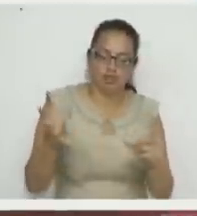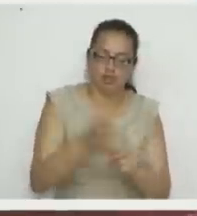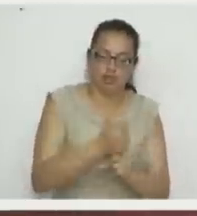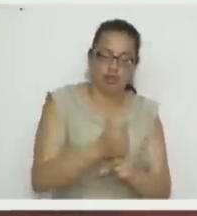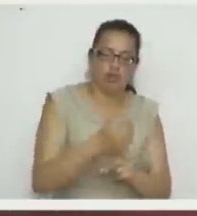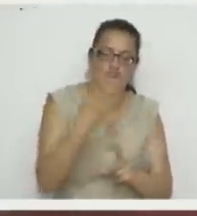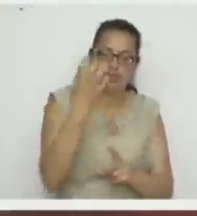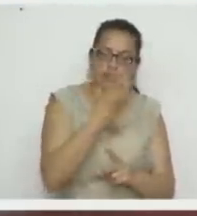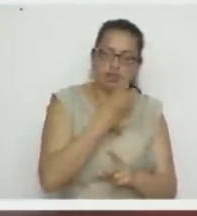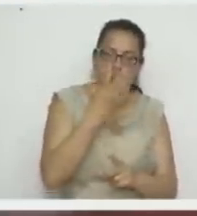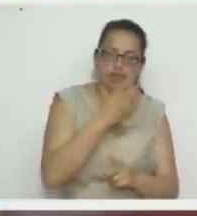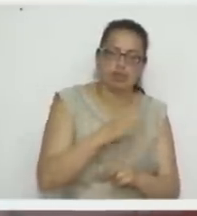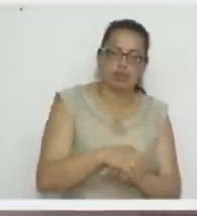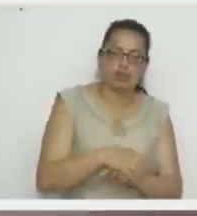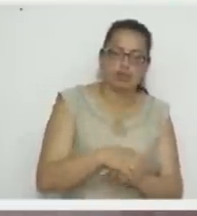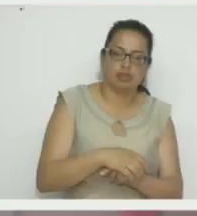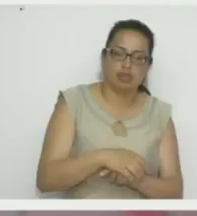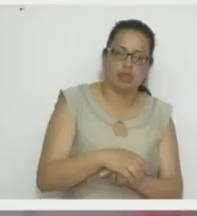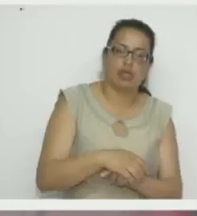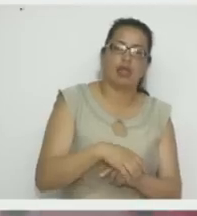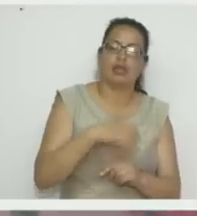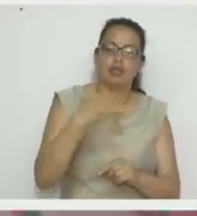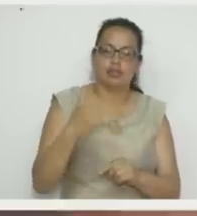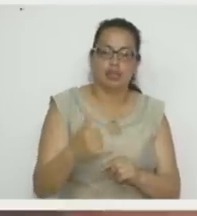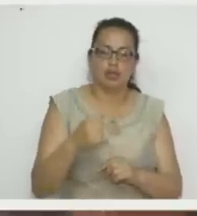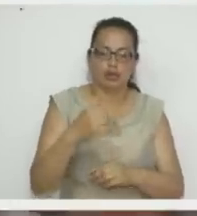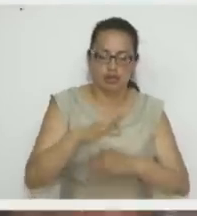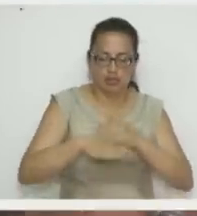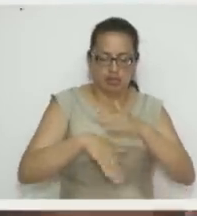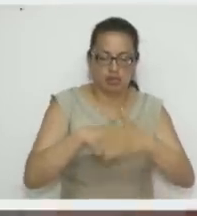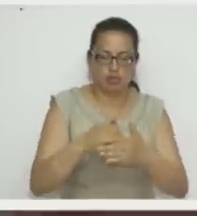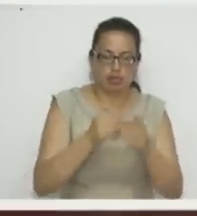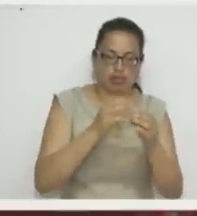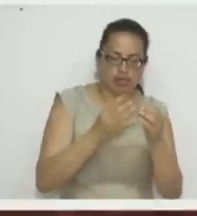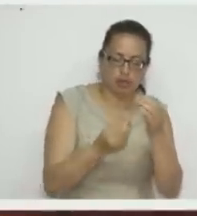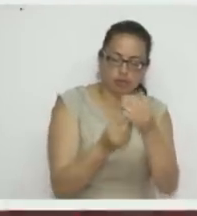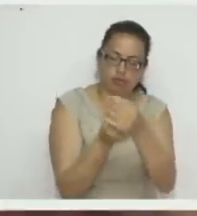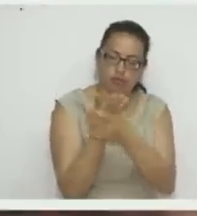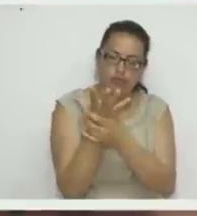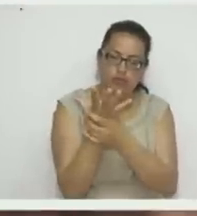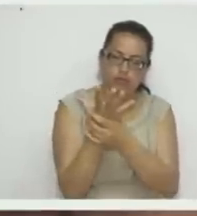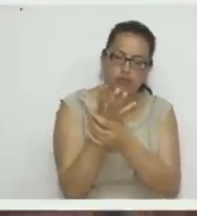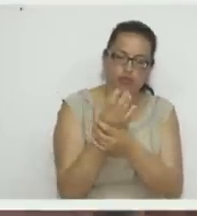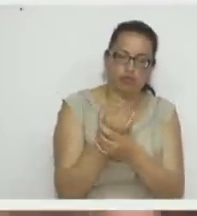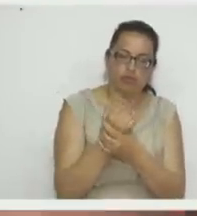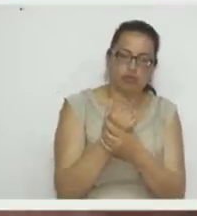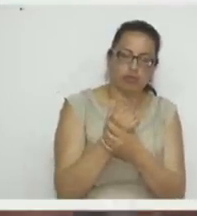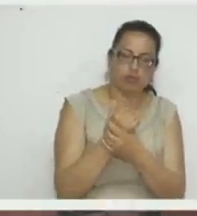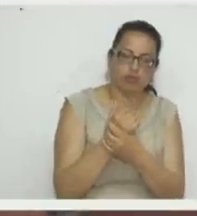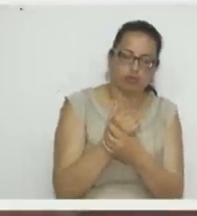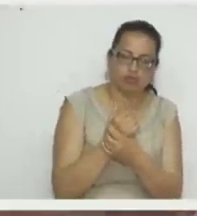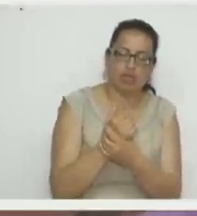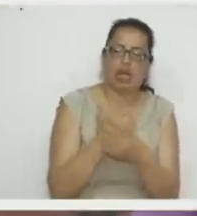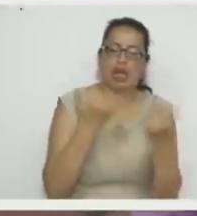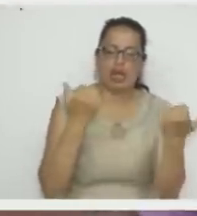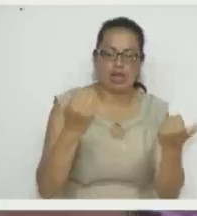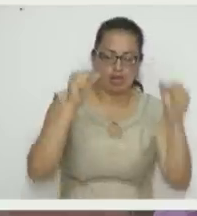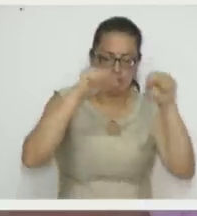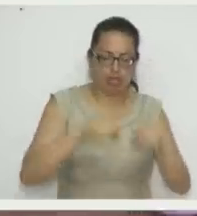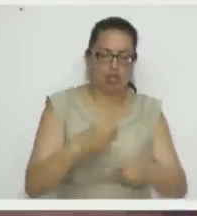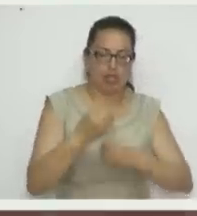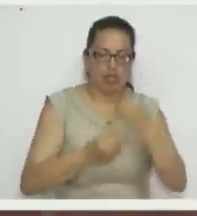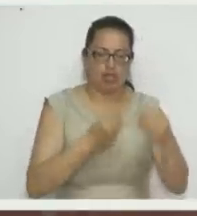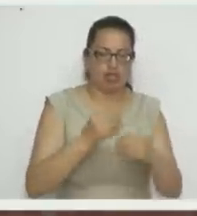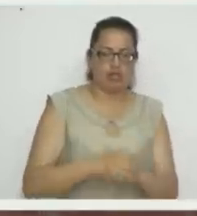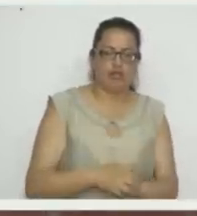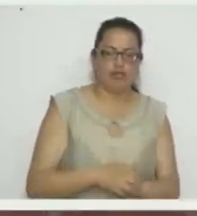con el marcador le vamos a dar la profundidad. la forma. Para darle la forma. Míralas acá. Toca termoformarlas, ¿no?